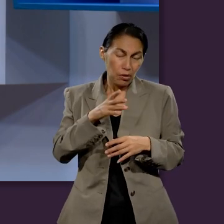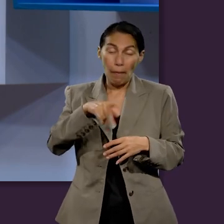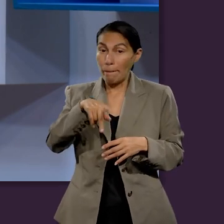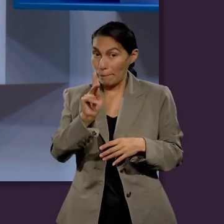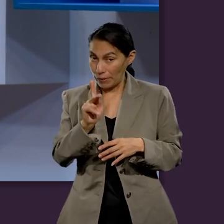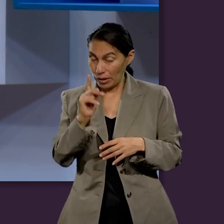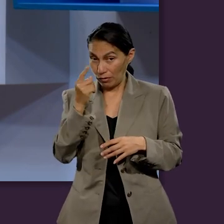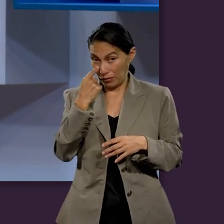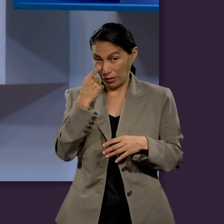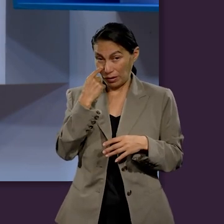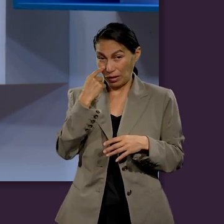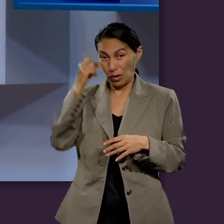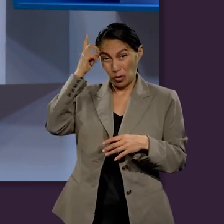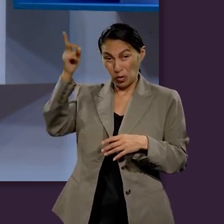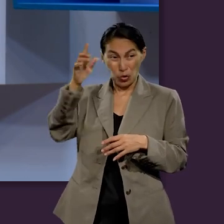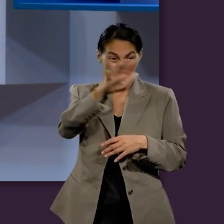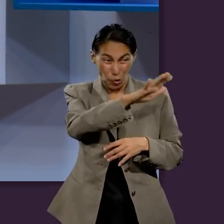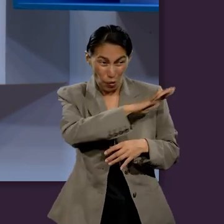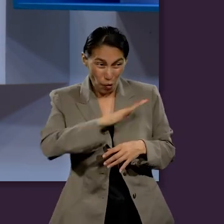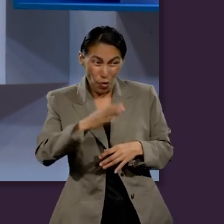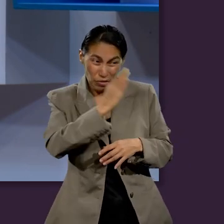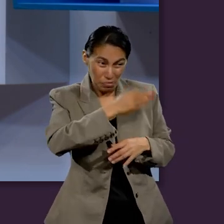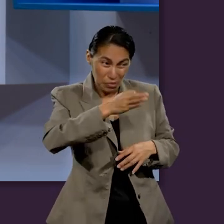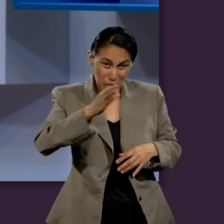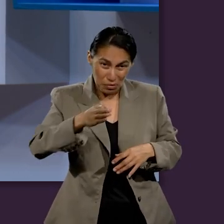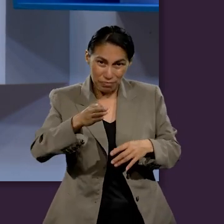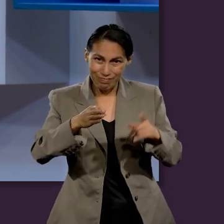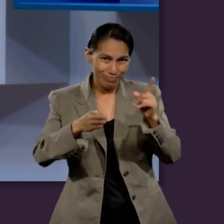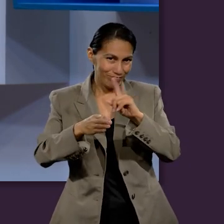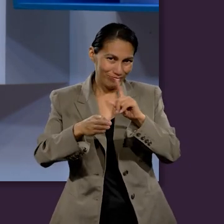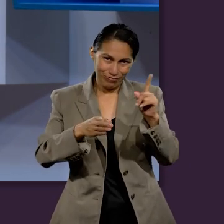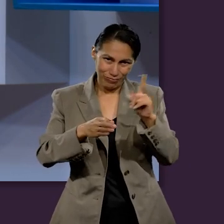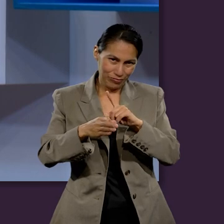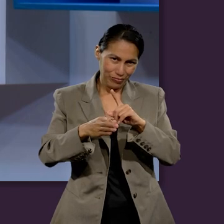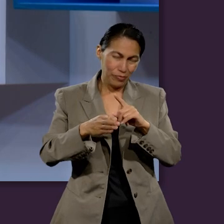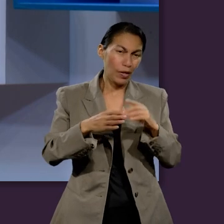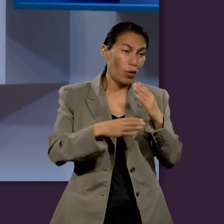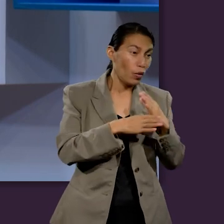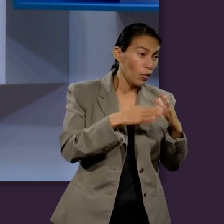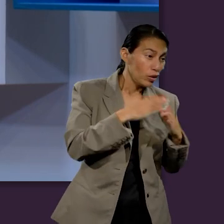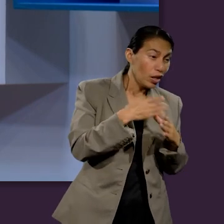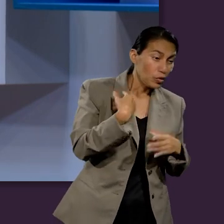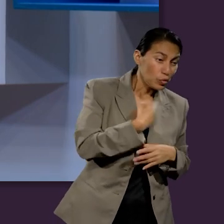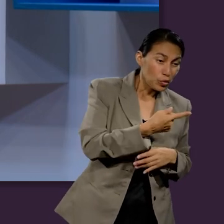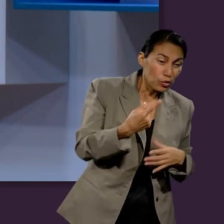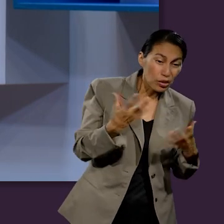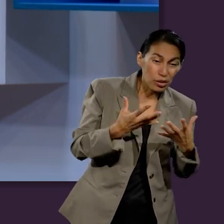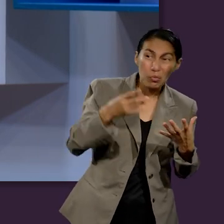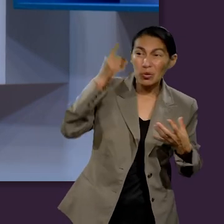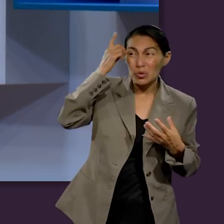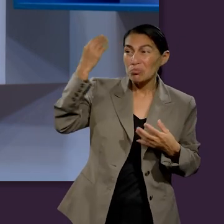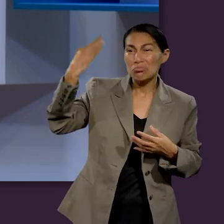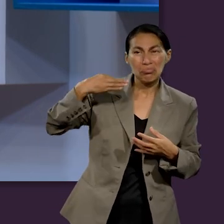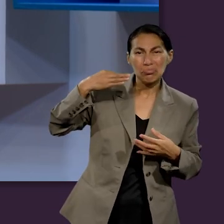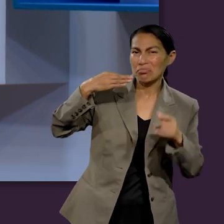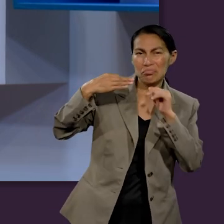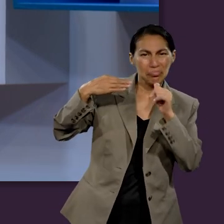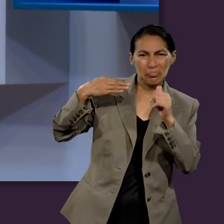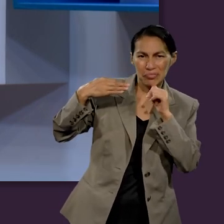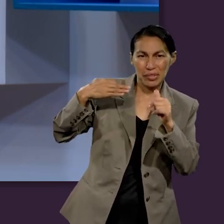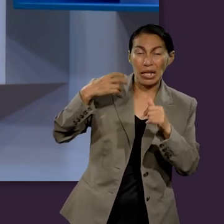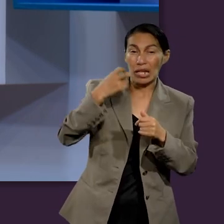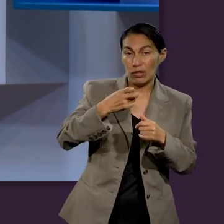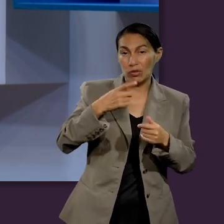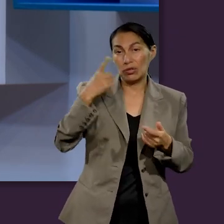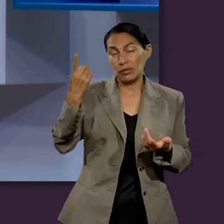de acuerdo con muchas cosas, eso hay que tenerlo en cuenta siempre. Ahora, en la Biblia hay diversos pasajes. ¿Cómo nos